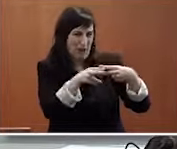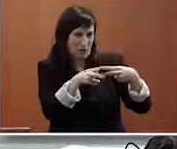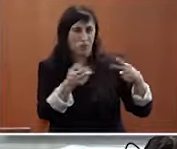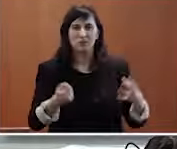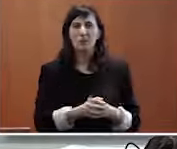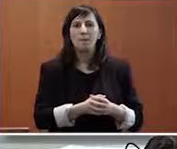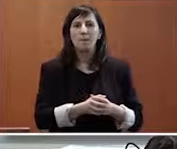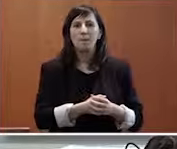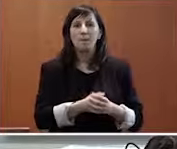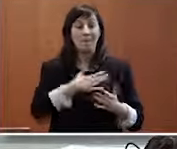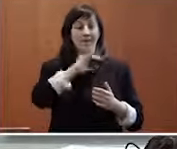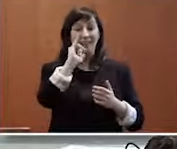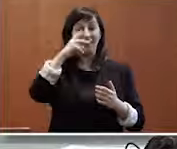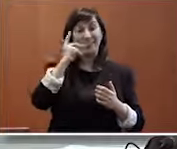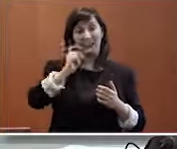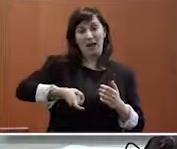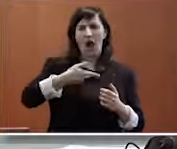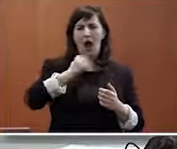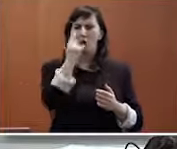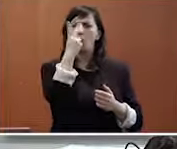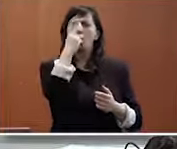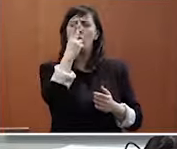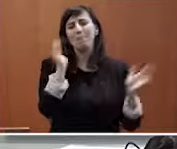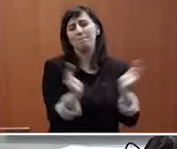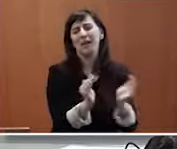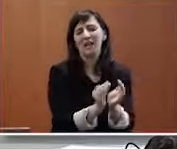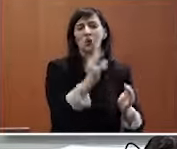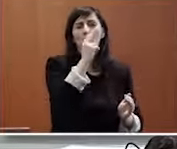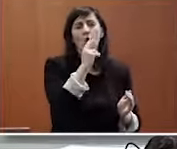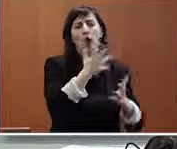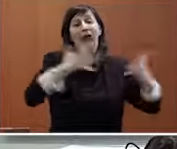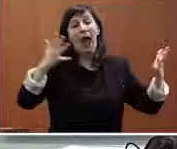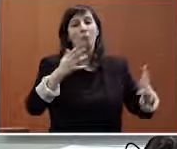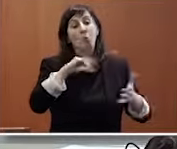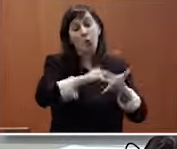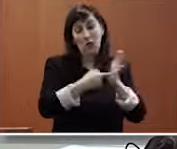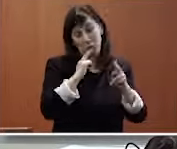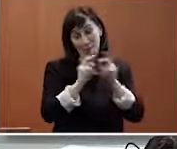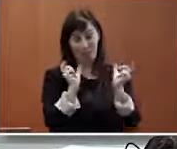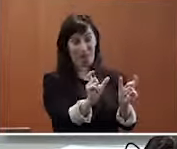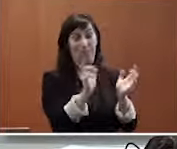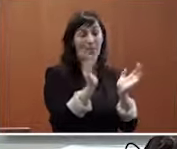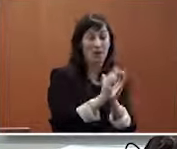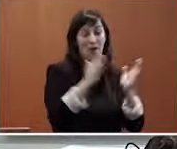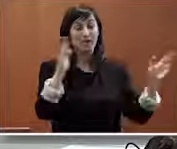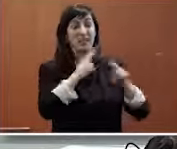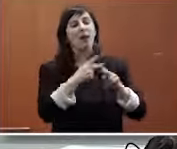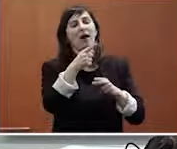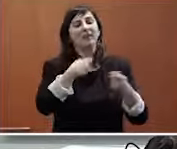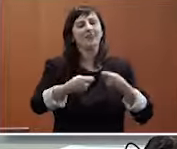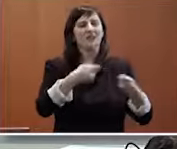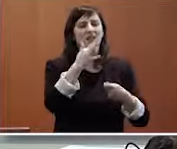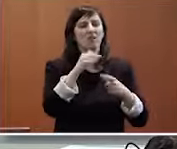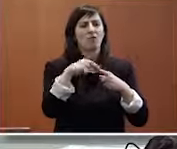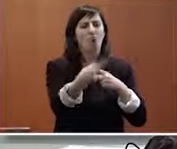pequeno gran proxecto porque todas estas cosas son pequenas grandes cosas que se chama Tiendas For and From que